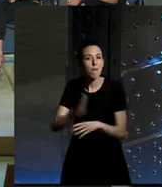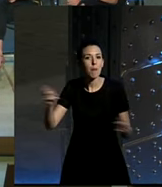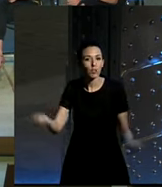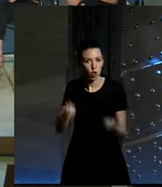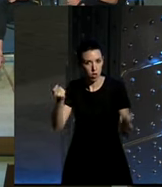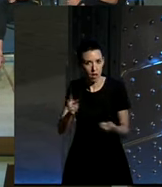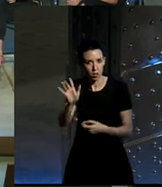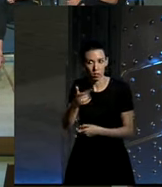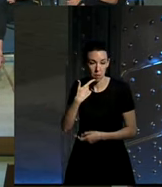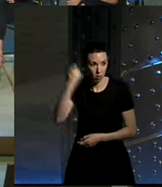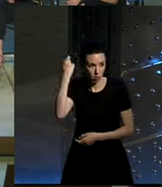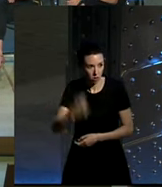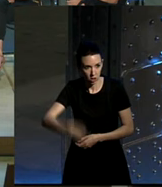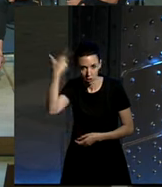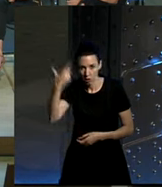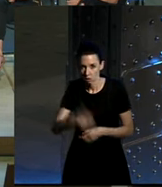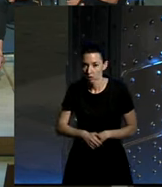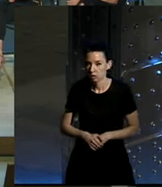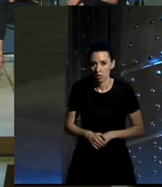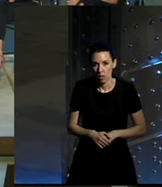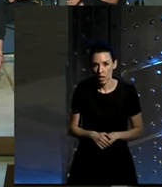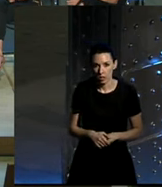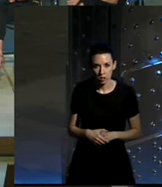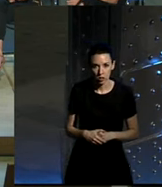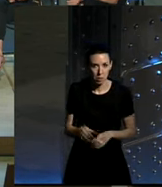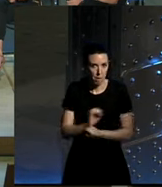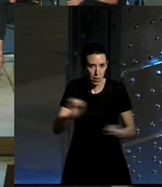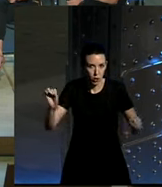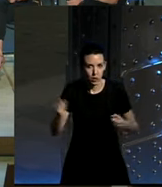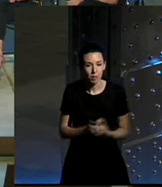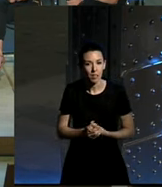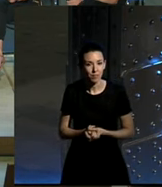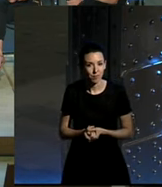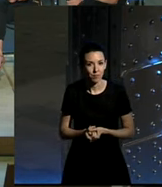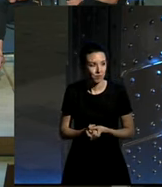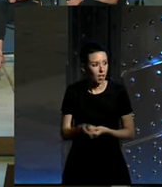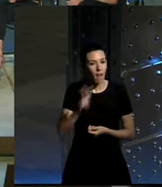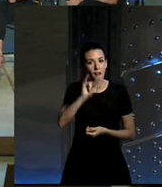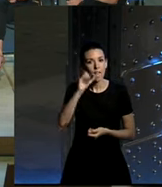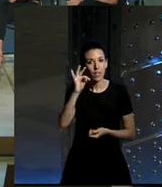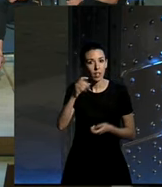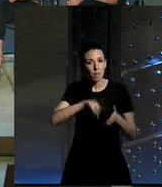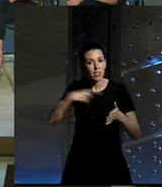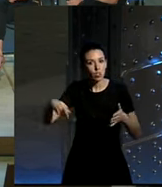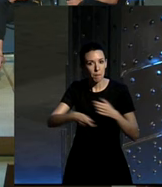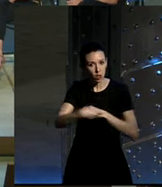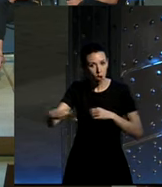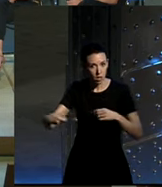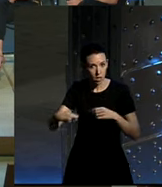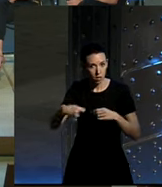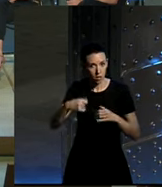pero es carísimo no es una cosa para turistas es patrocinado a Sebastián dice por aquí también Vitoria también bueno no es tan